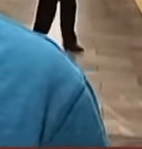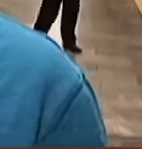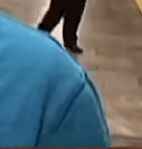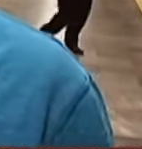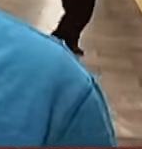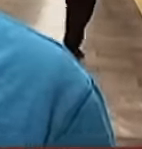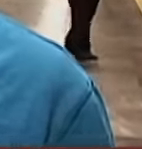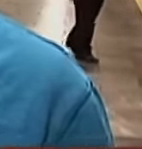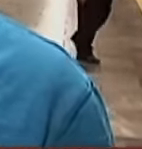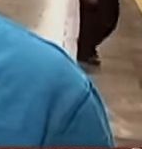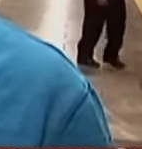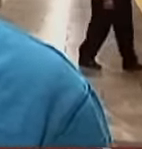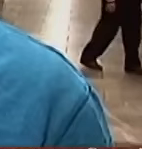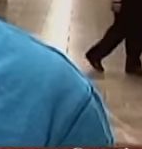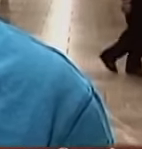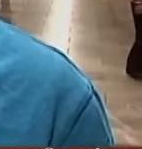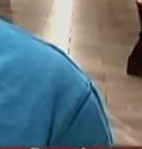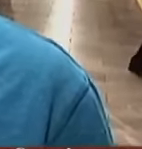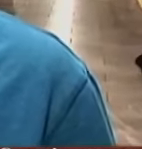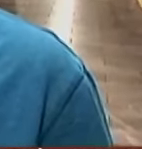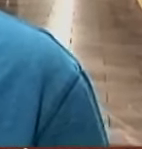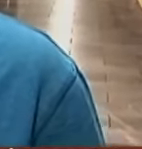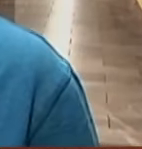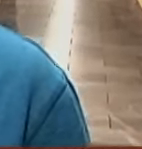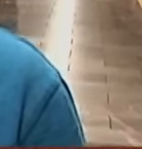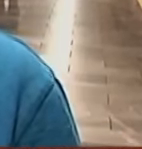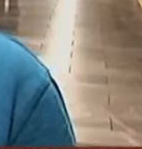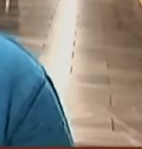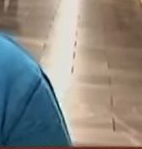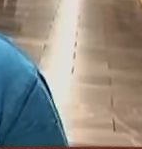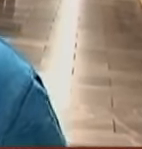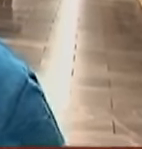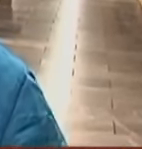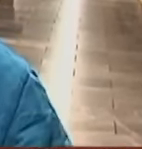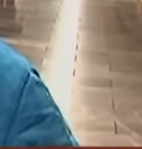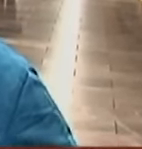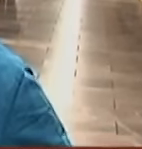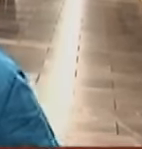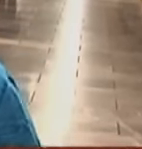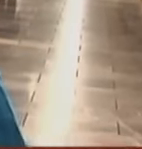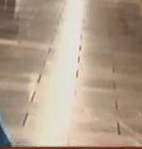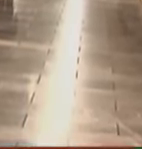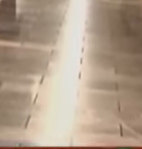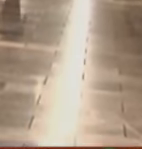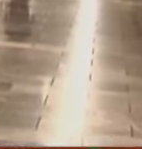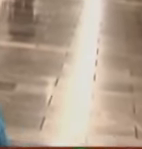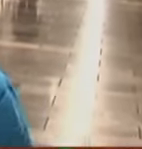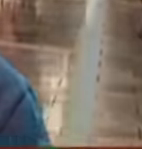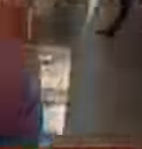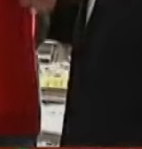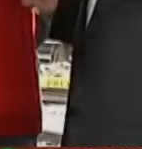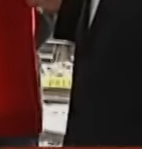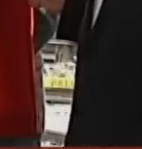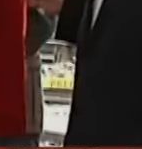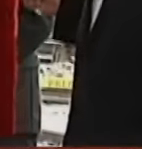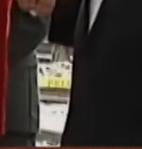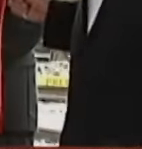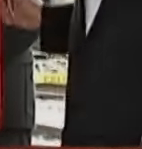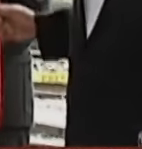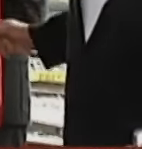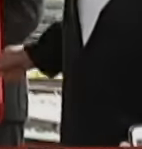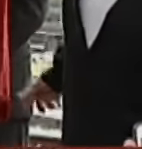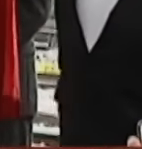Con la otra línea del bus Y es pues, lo vamos a usar y vamos a ver cómo nos va Por sus